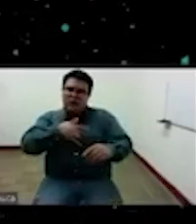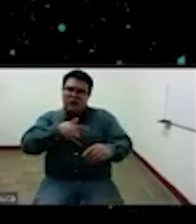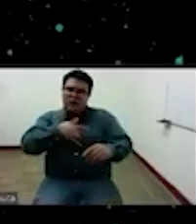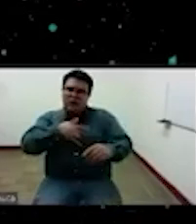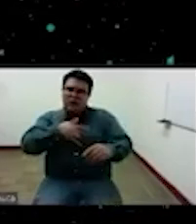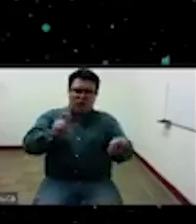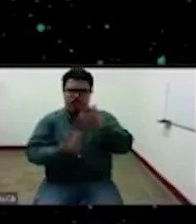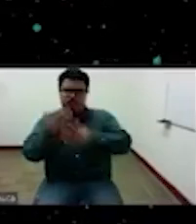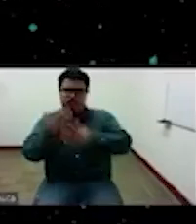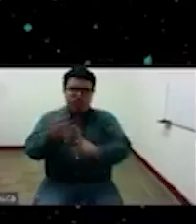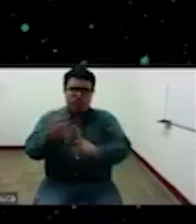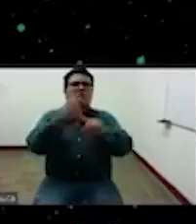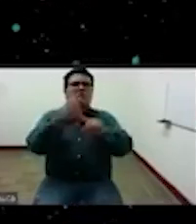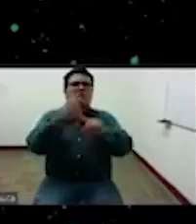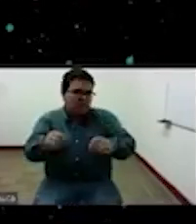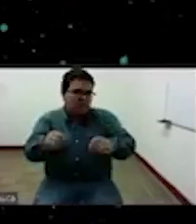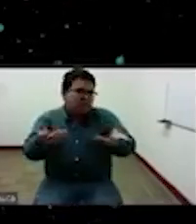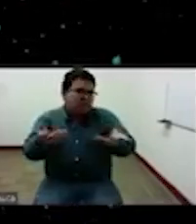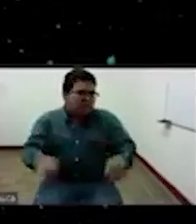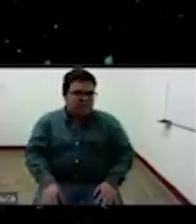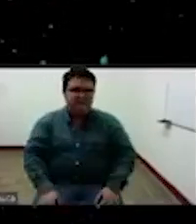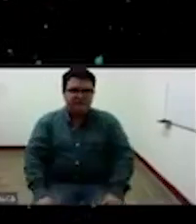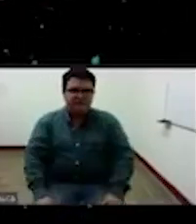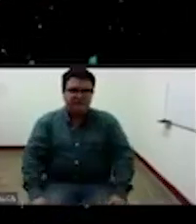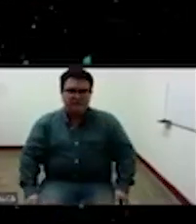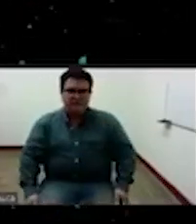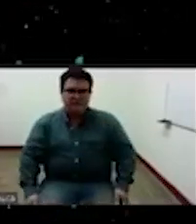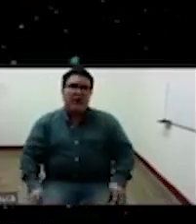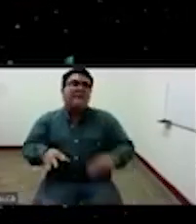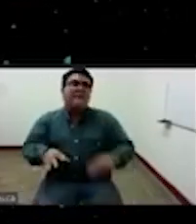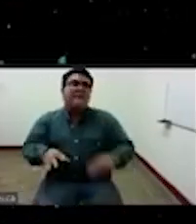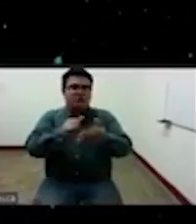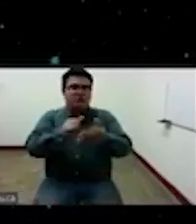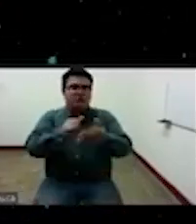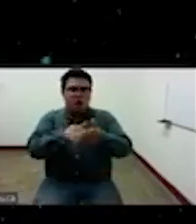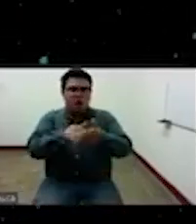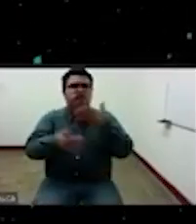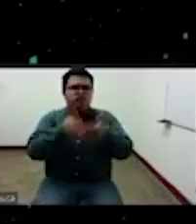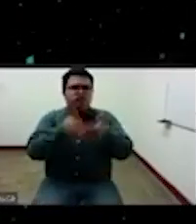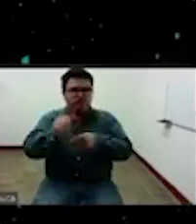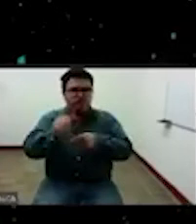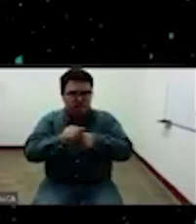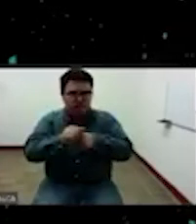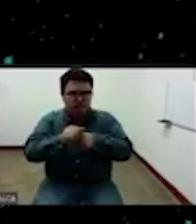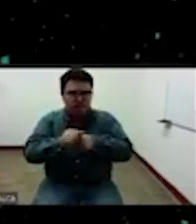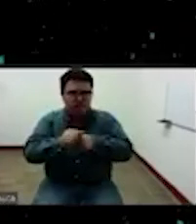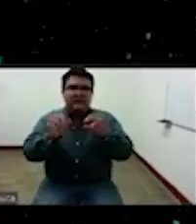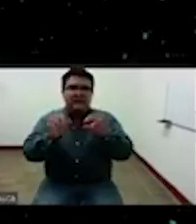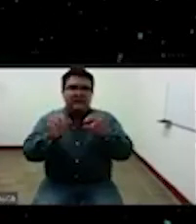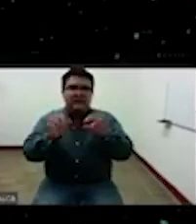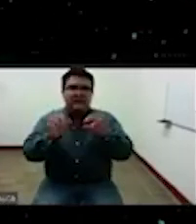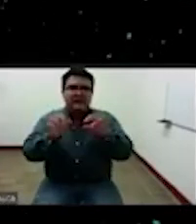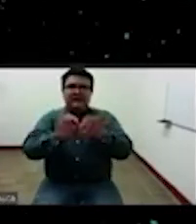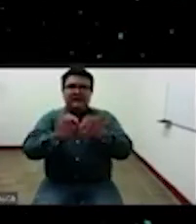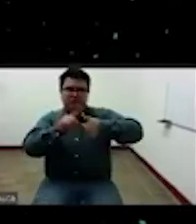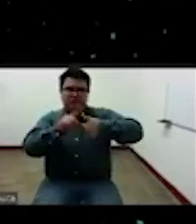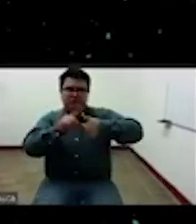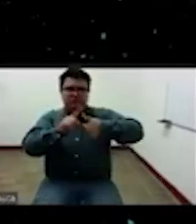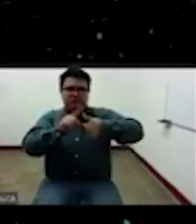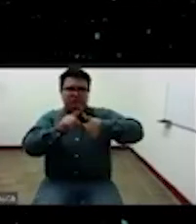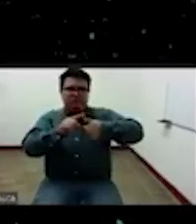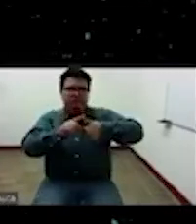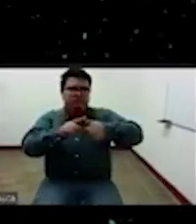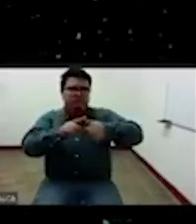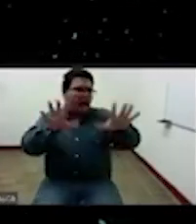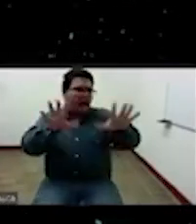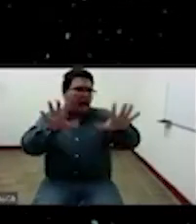proyecto ¿no? de la transmodernidad o para ponerlo en práctica él dice que todo empieza con con un tema de la